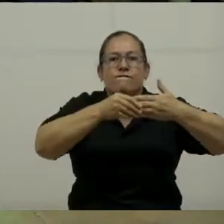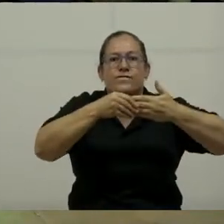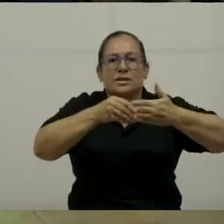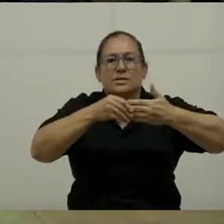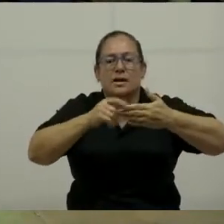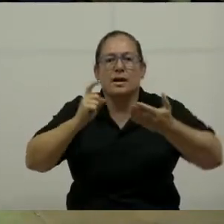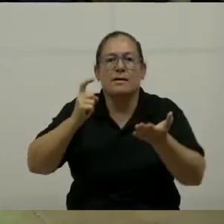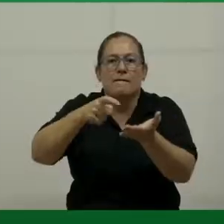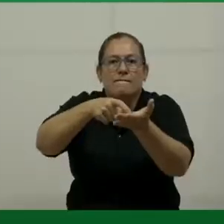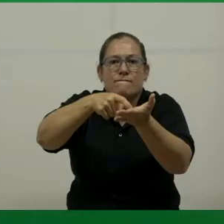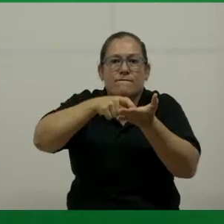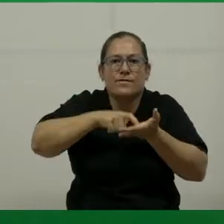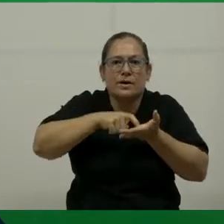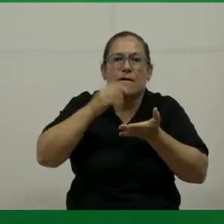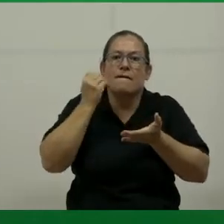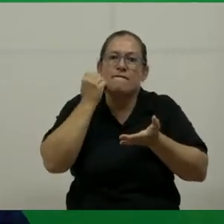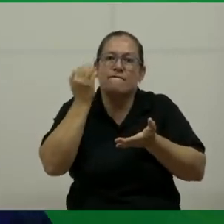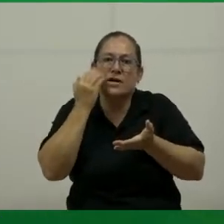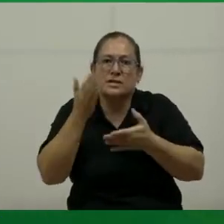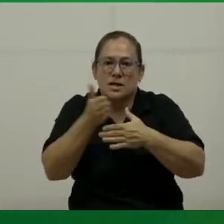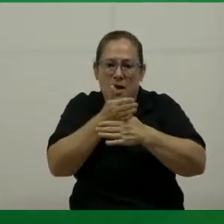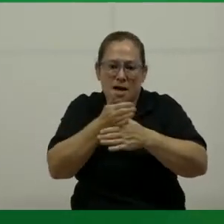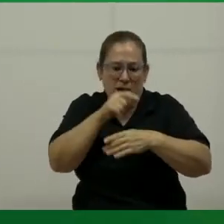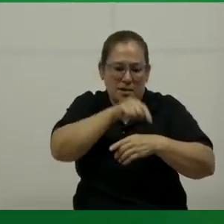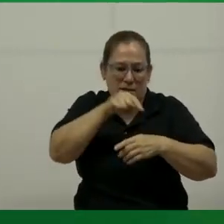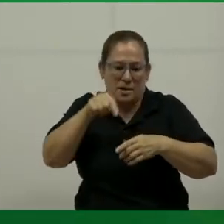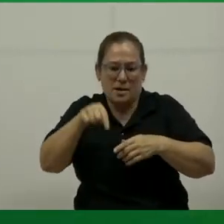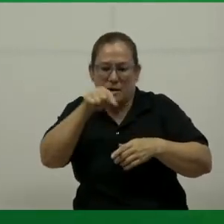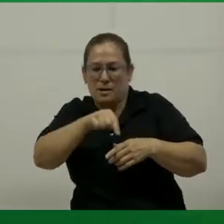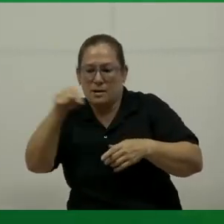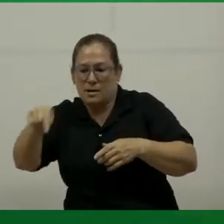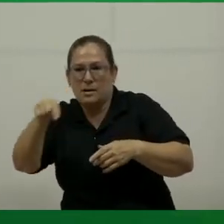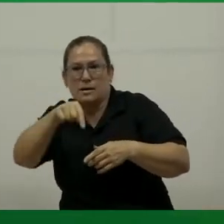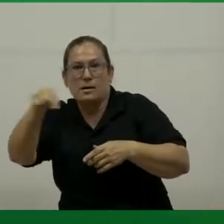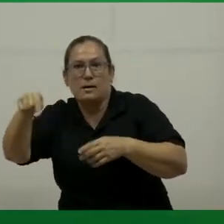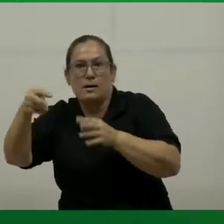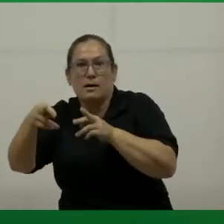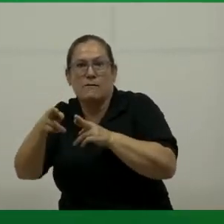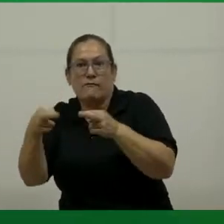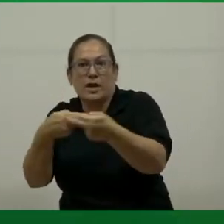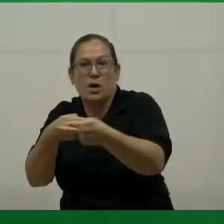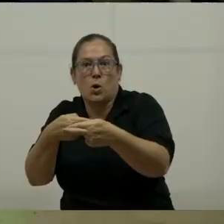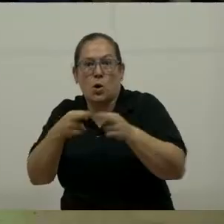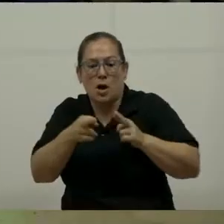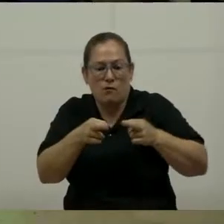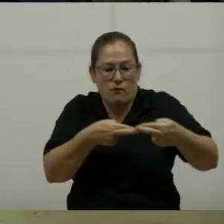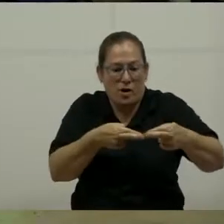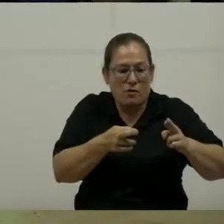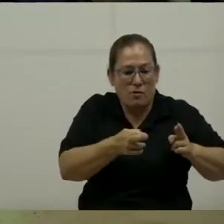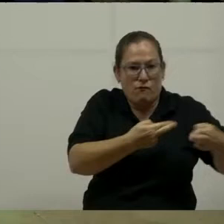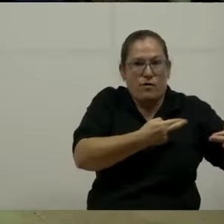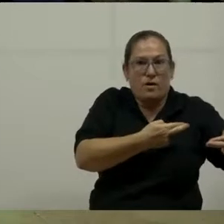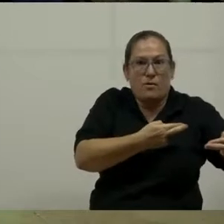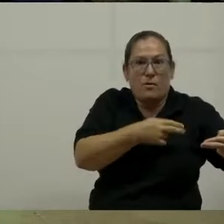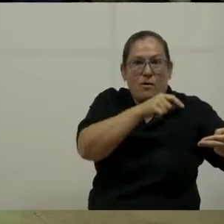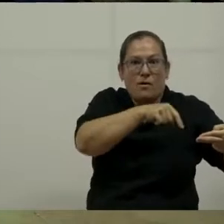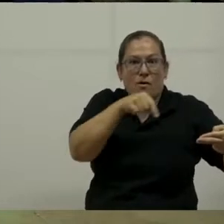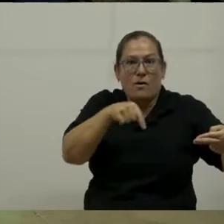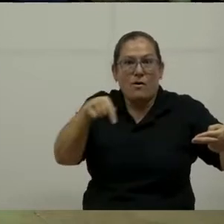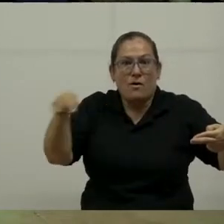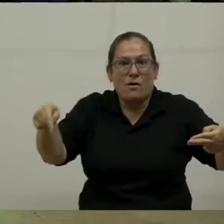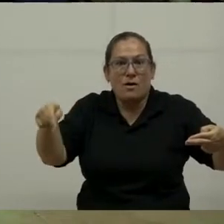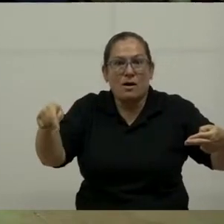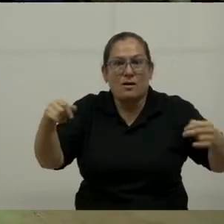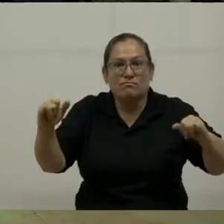pueda facilitarse los viajes entre los turistas de las diferentes regiones del mundo. Y más Costa Rica que está en una ubicación estratégica.